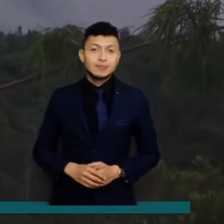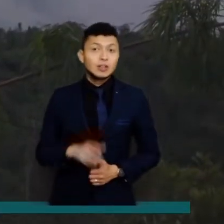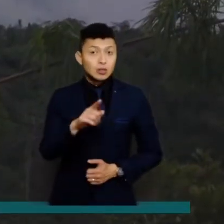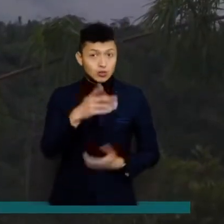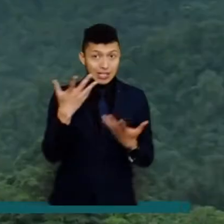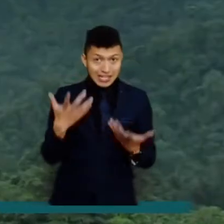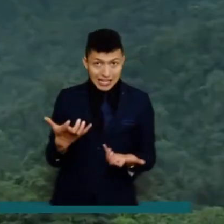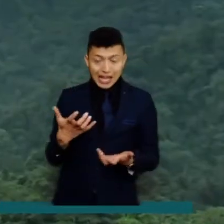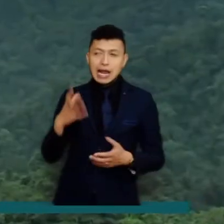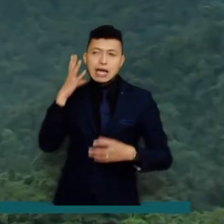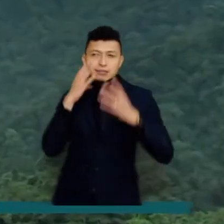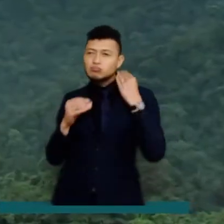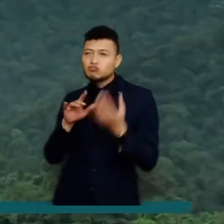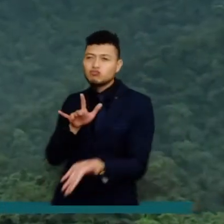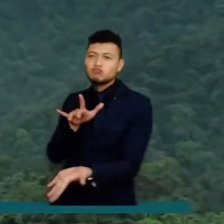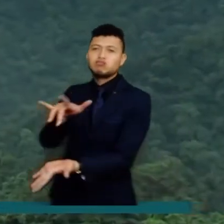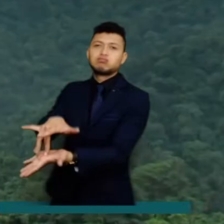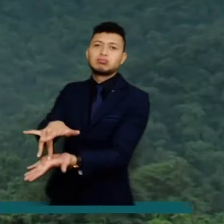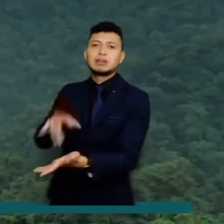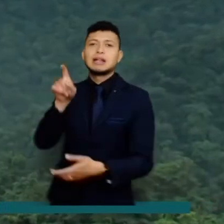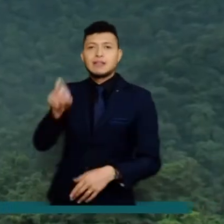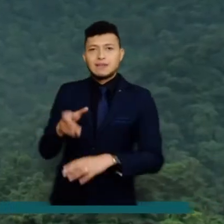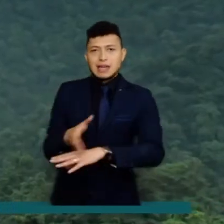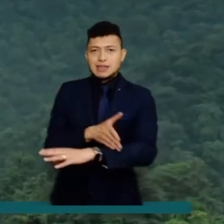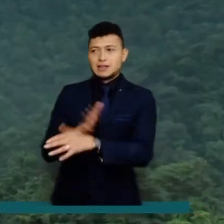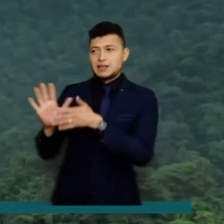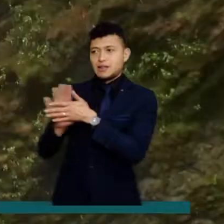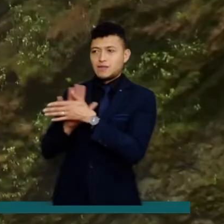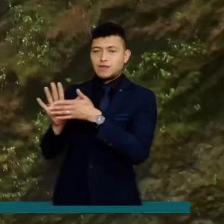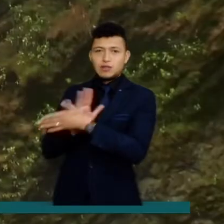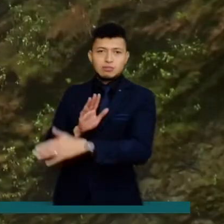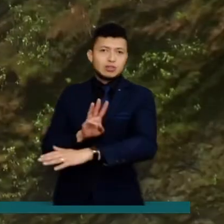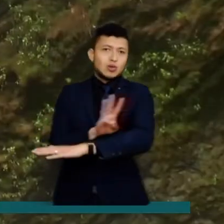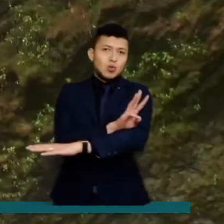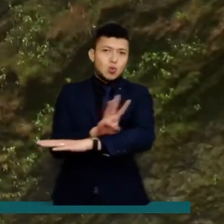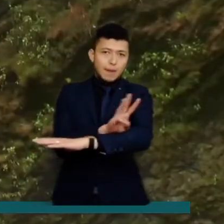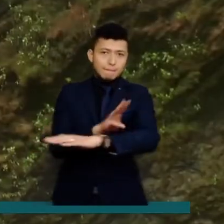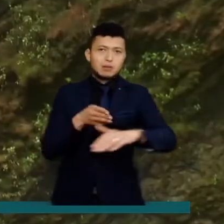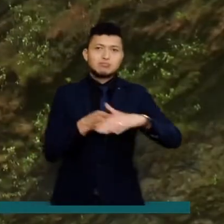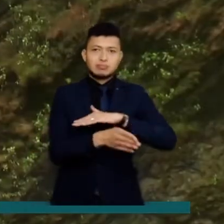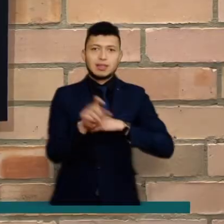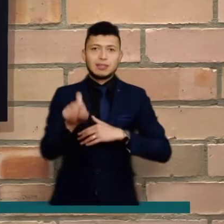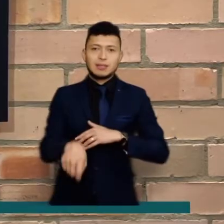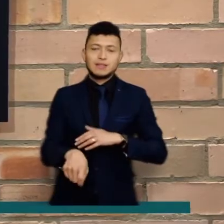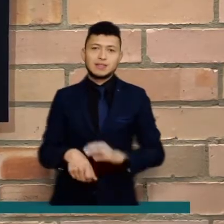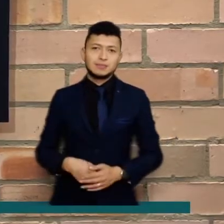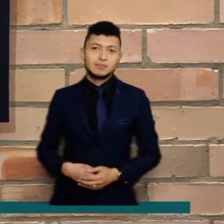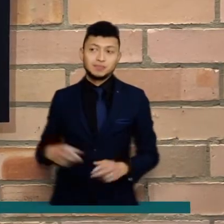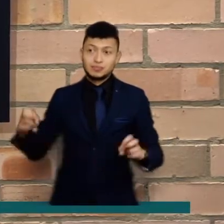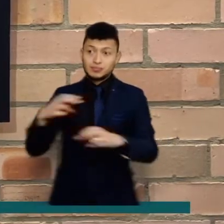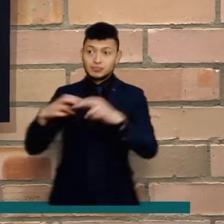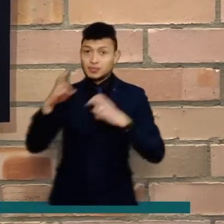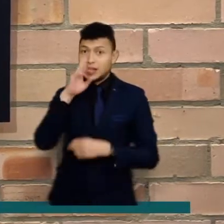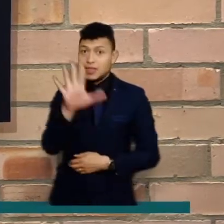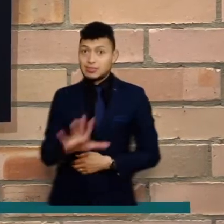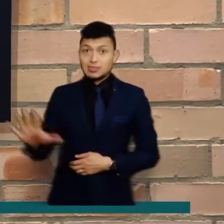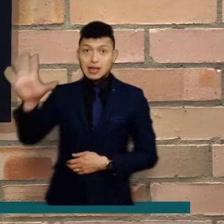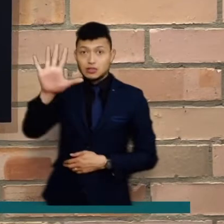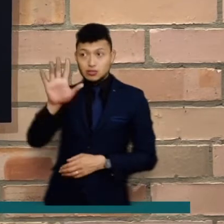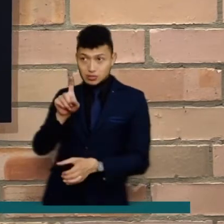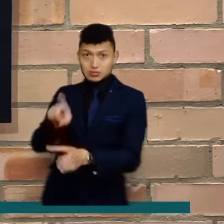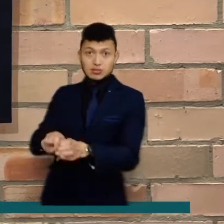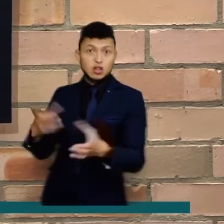Por eso si quiere vivir esta experiencia debe consultar la información en la página web. Información sobre nuestros parques nacionales